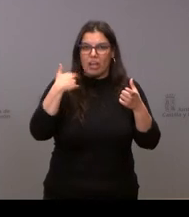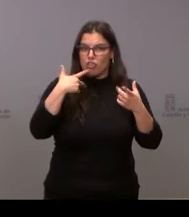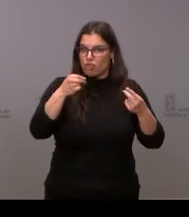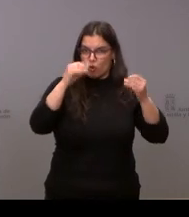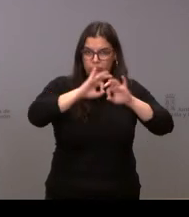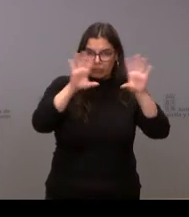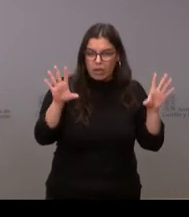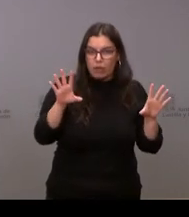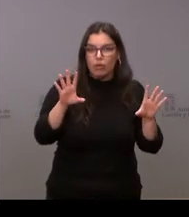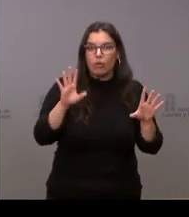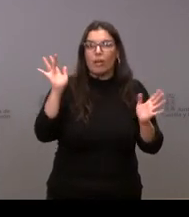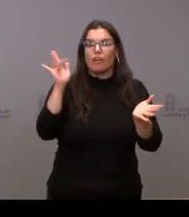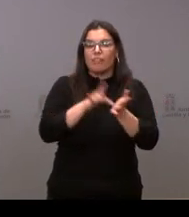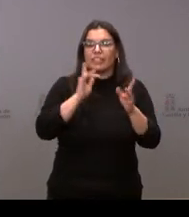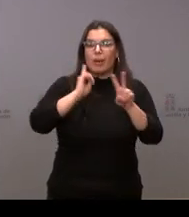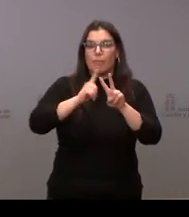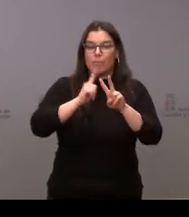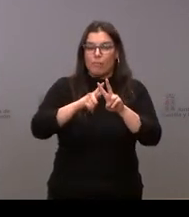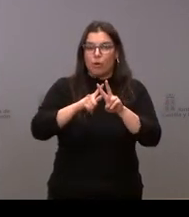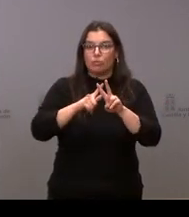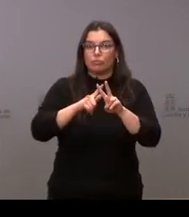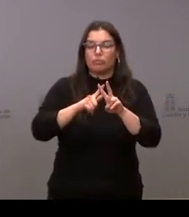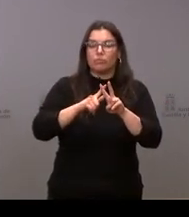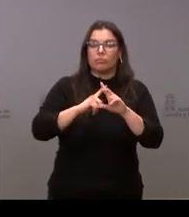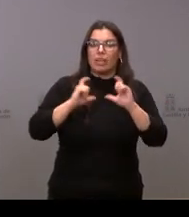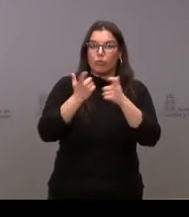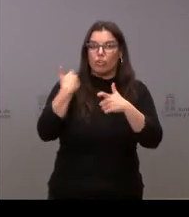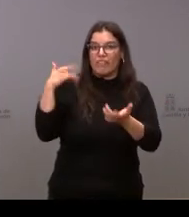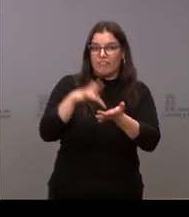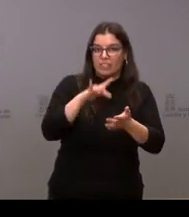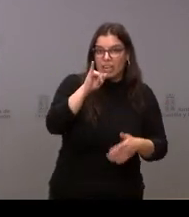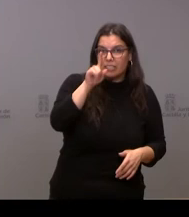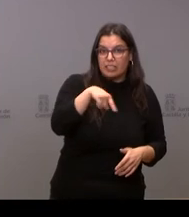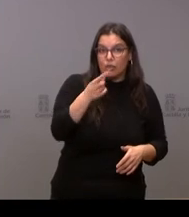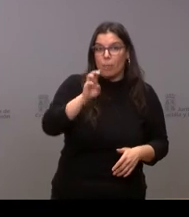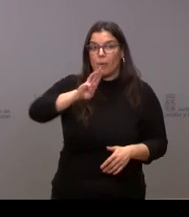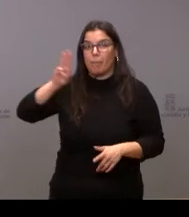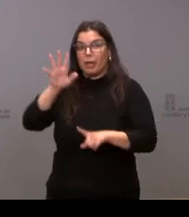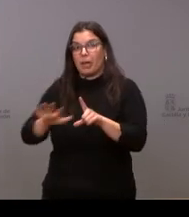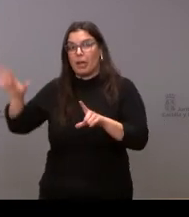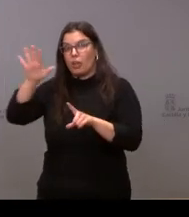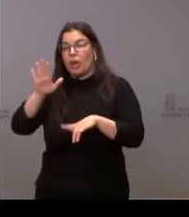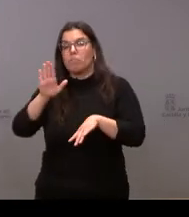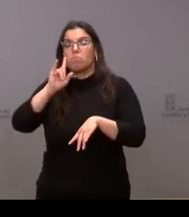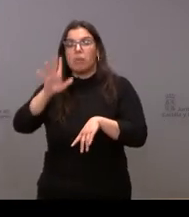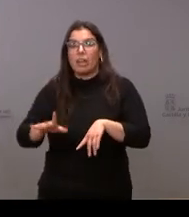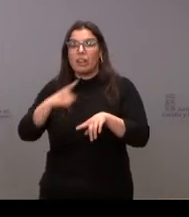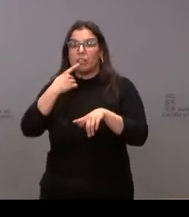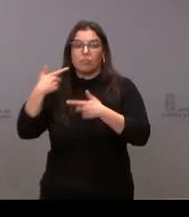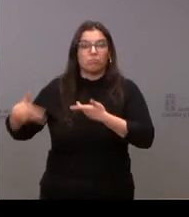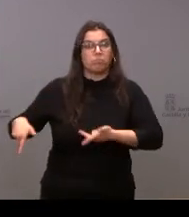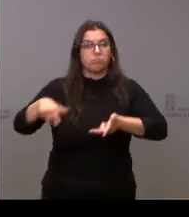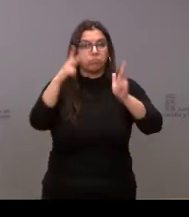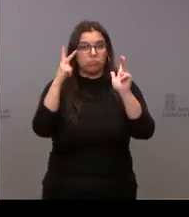segunda reunión con Vox parece que el PP nacional les deja mano libre para gobernar con la